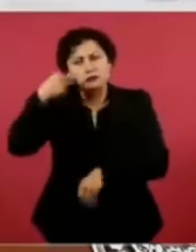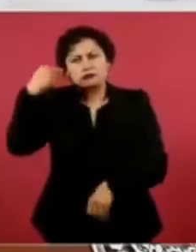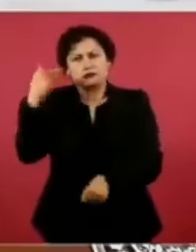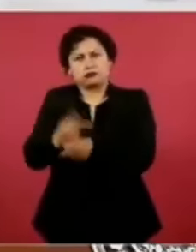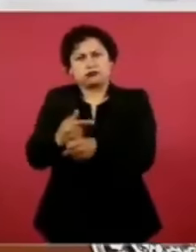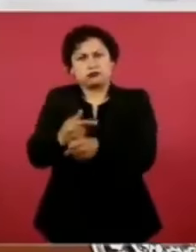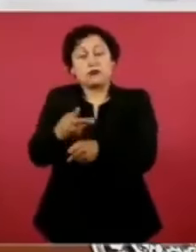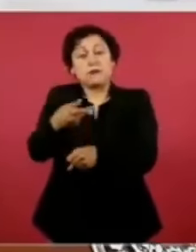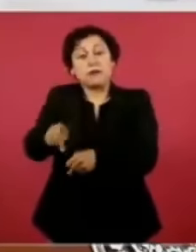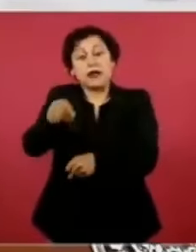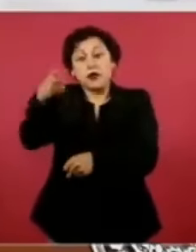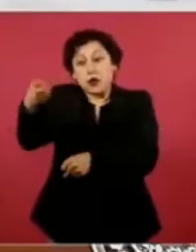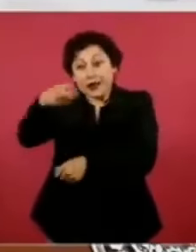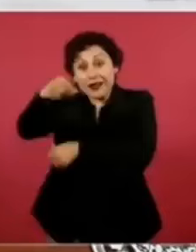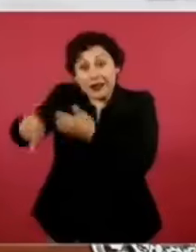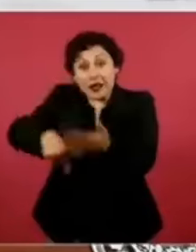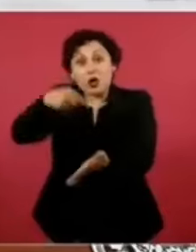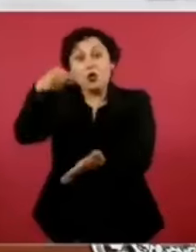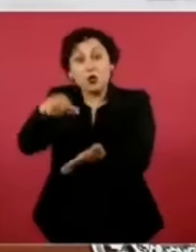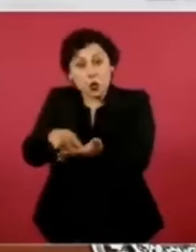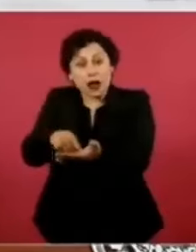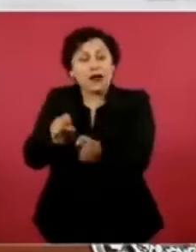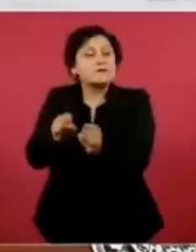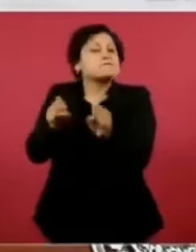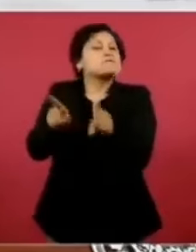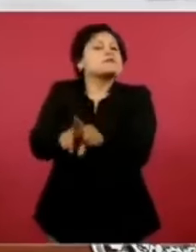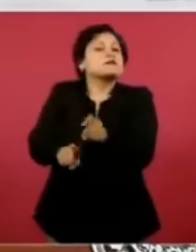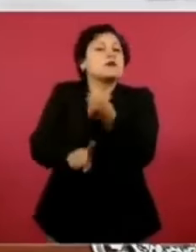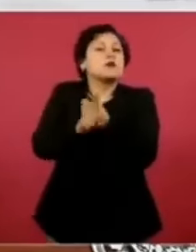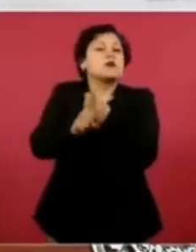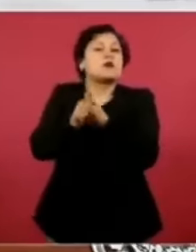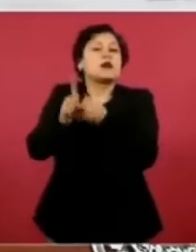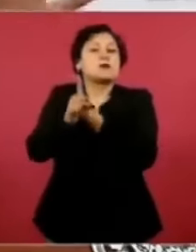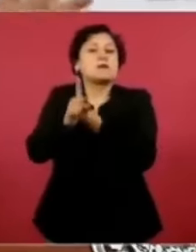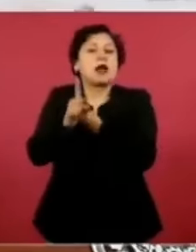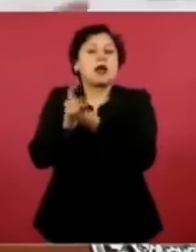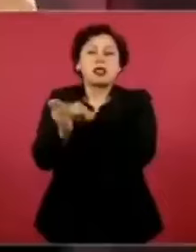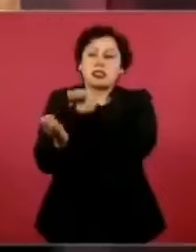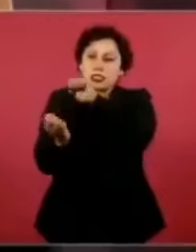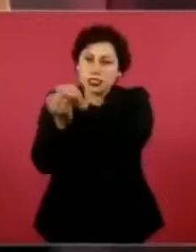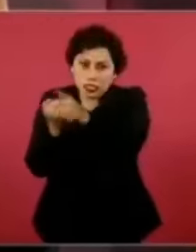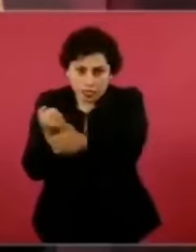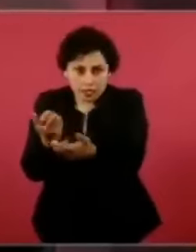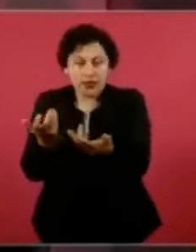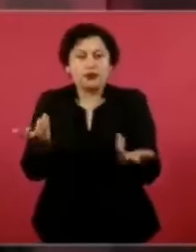autoridades,